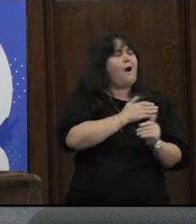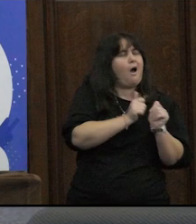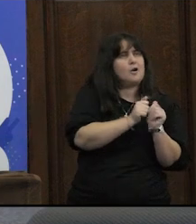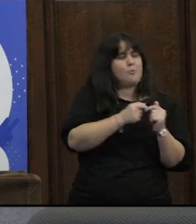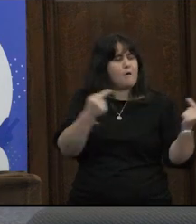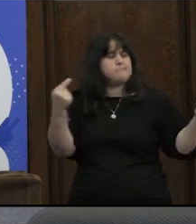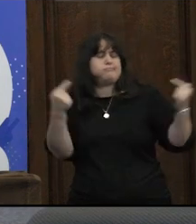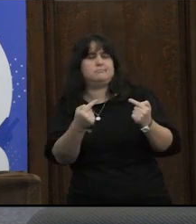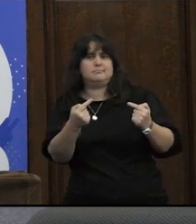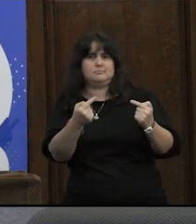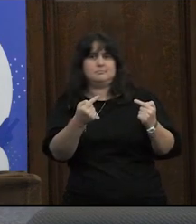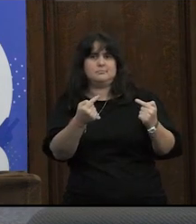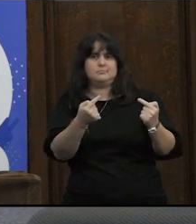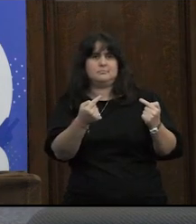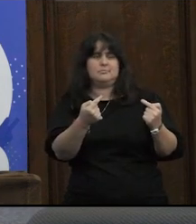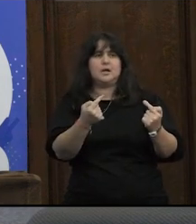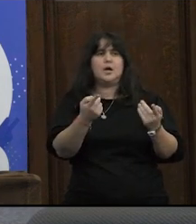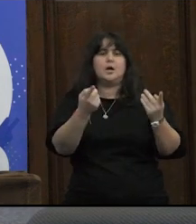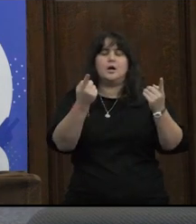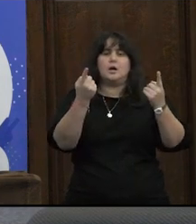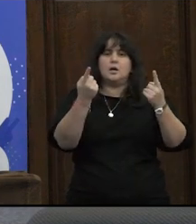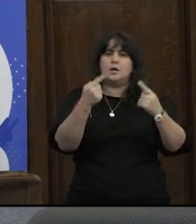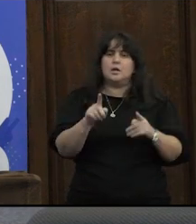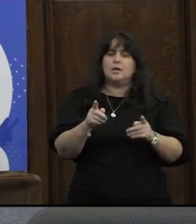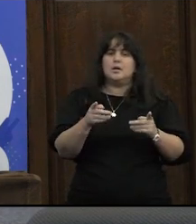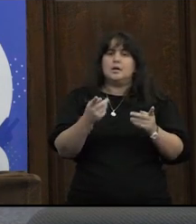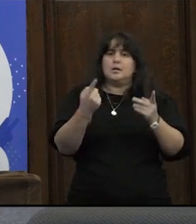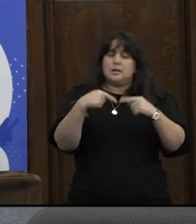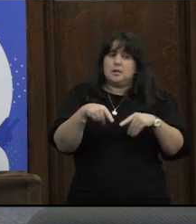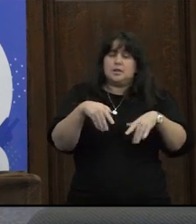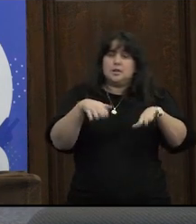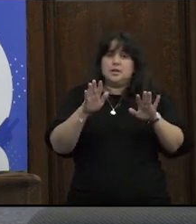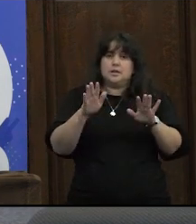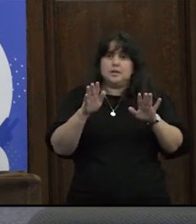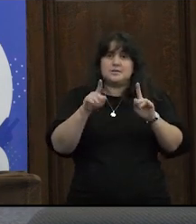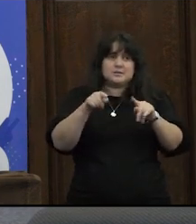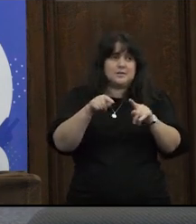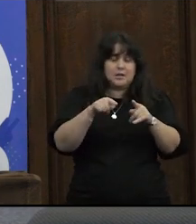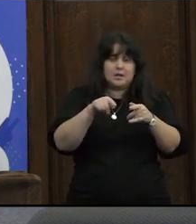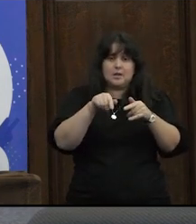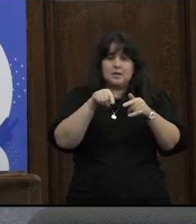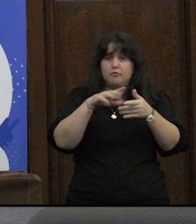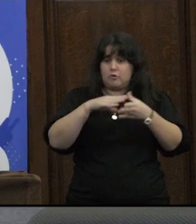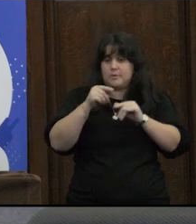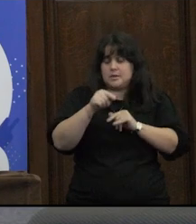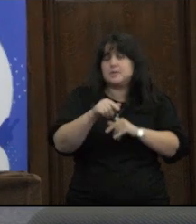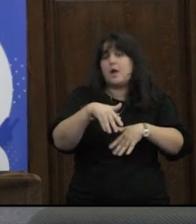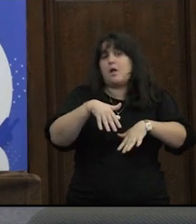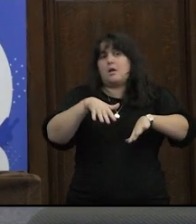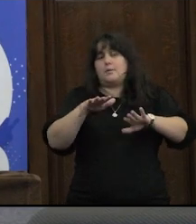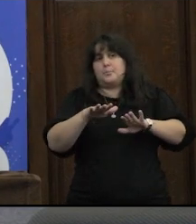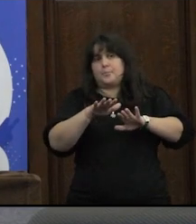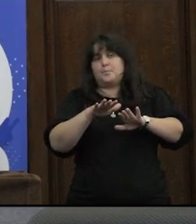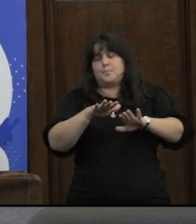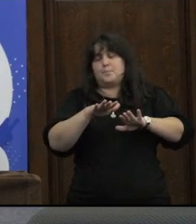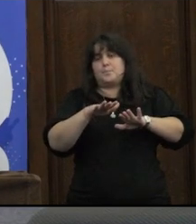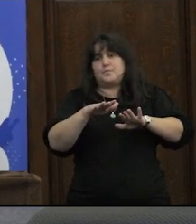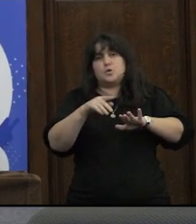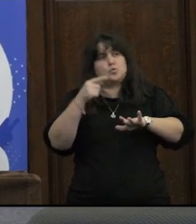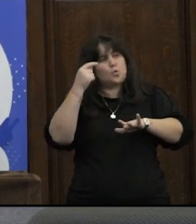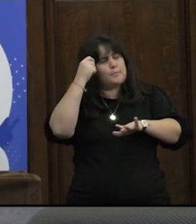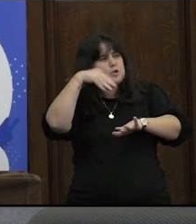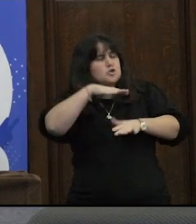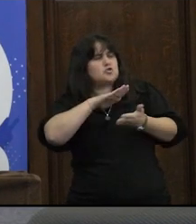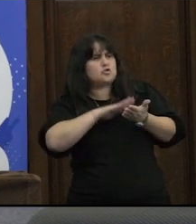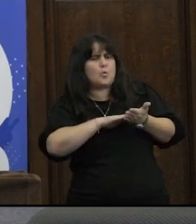o no sé cómo llamarlo ¿no? este pero de repente en ese sentido de repente ¿cómo cómo